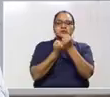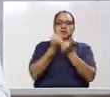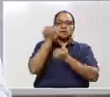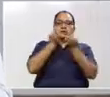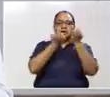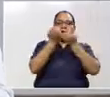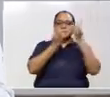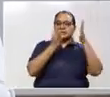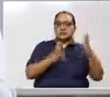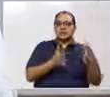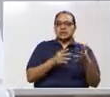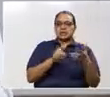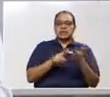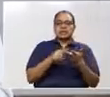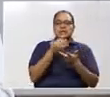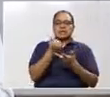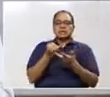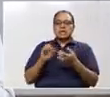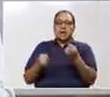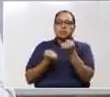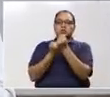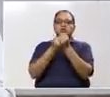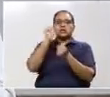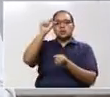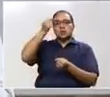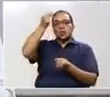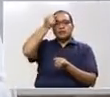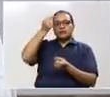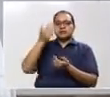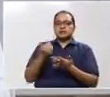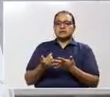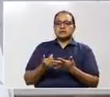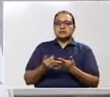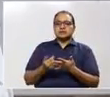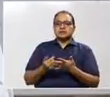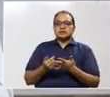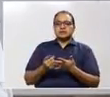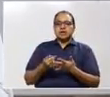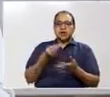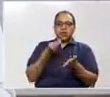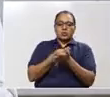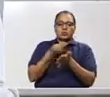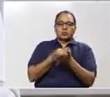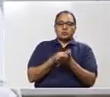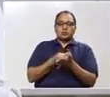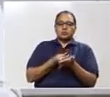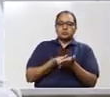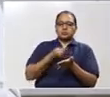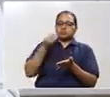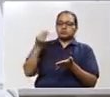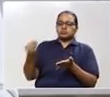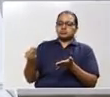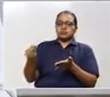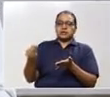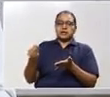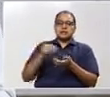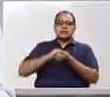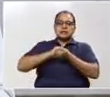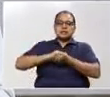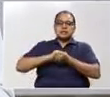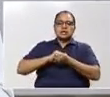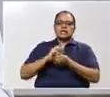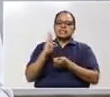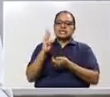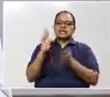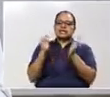empresarios y con aporte del gobierno. Esta aportación solidaria será de 6 mil